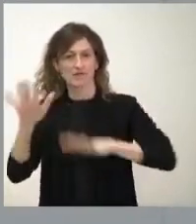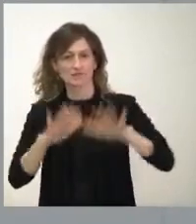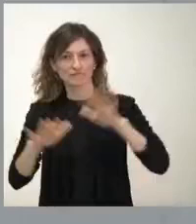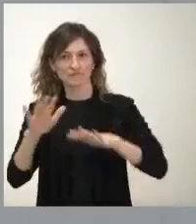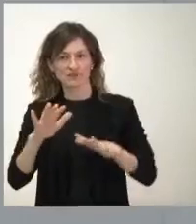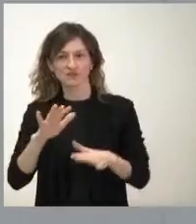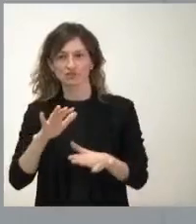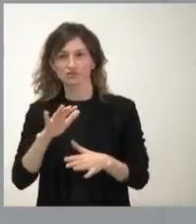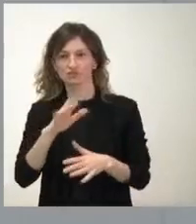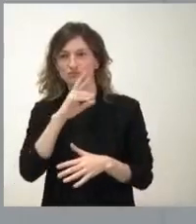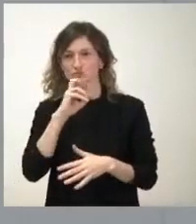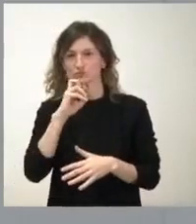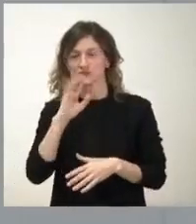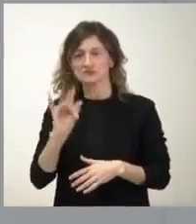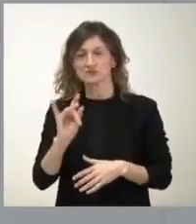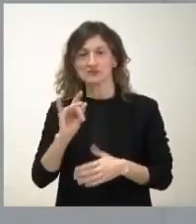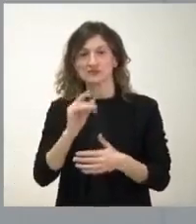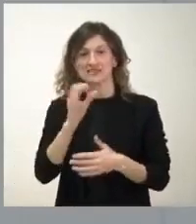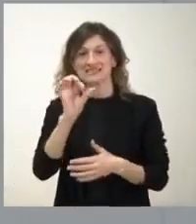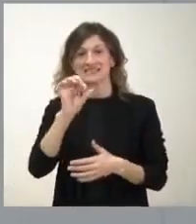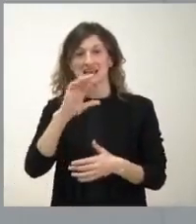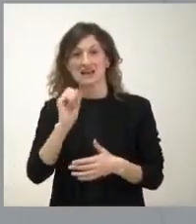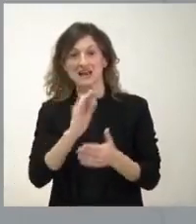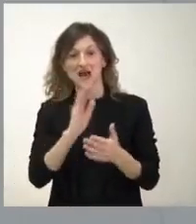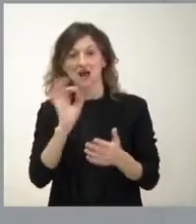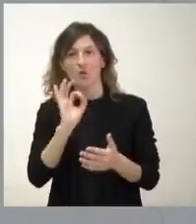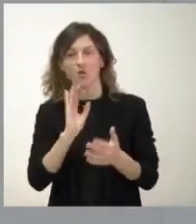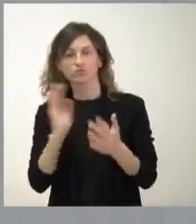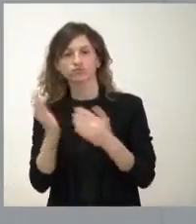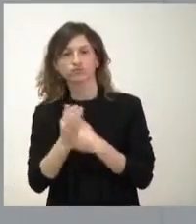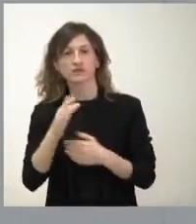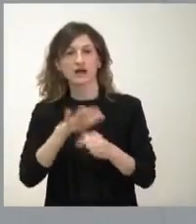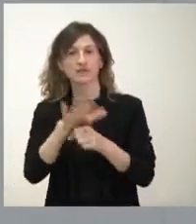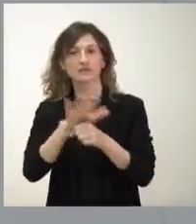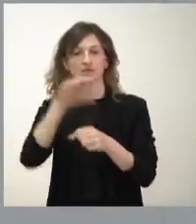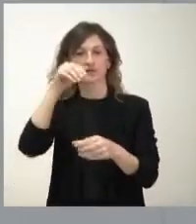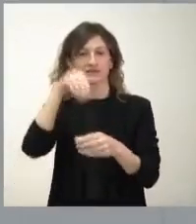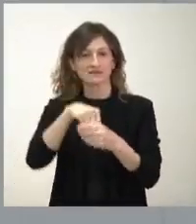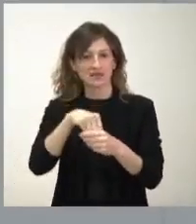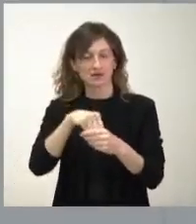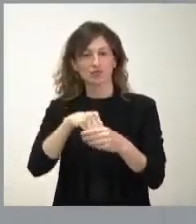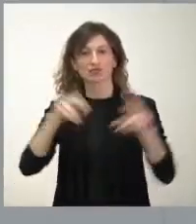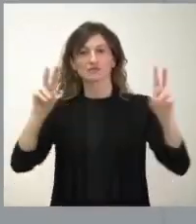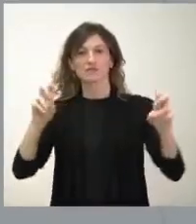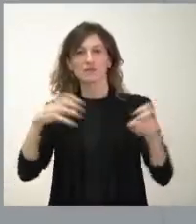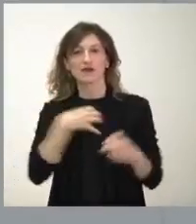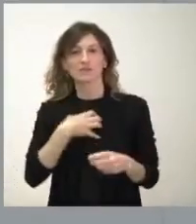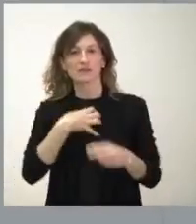bien a través del SERLA o bien a través del ámbito interno por parte de los empleados públicos de la Junta de Castilla y León.